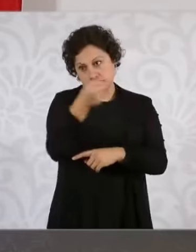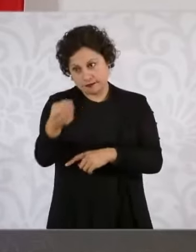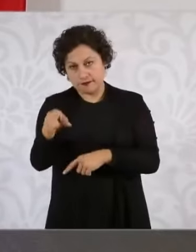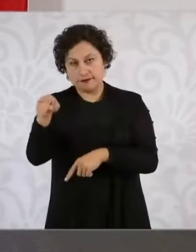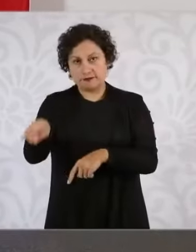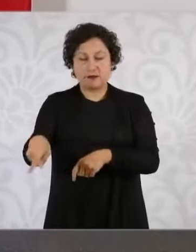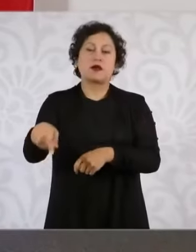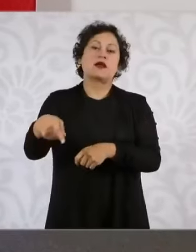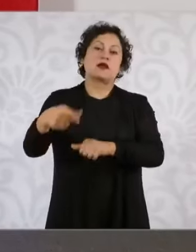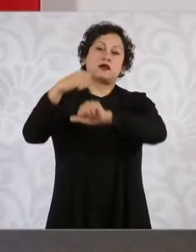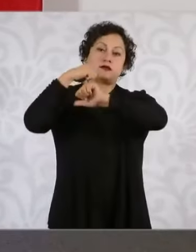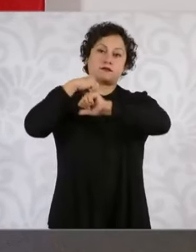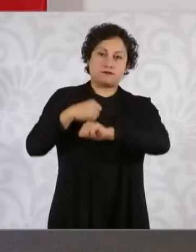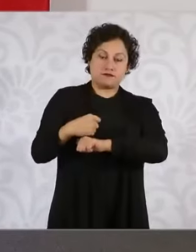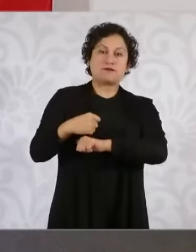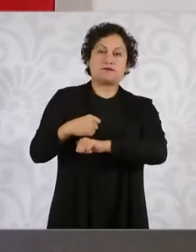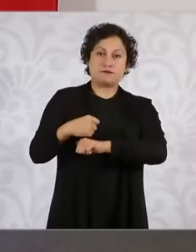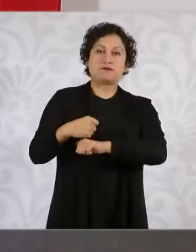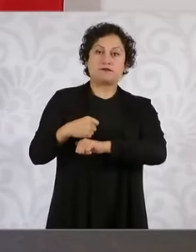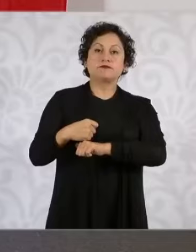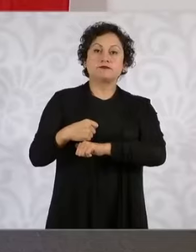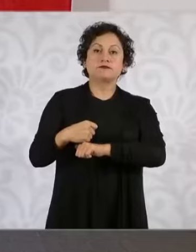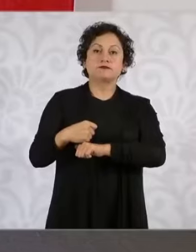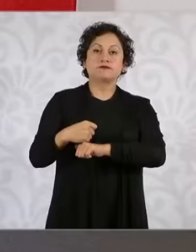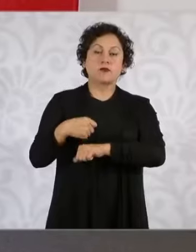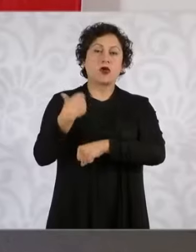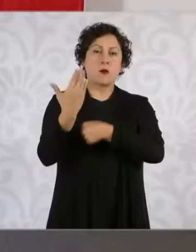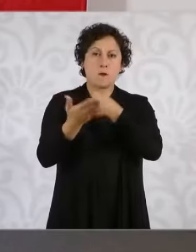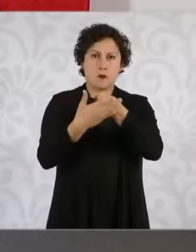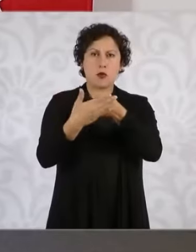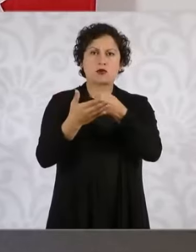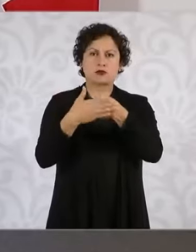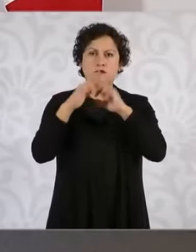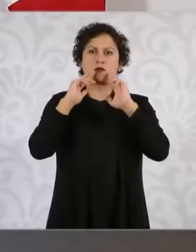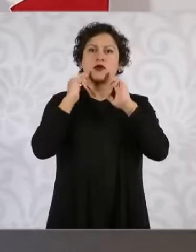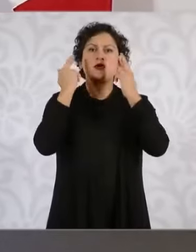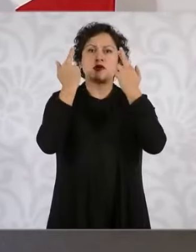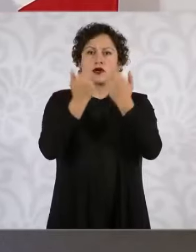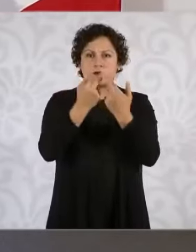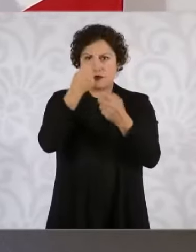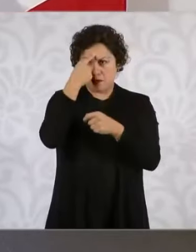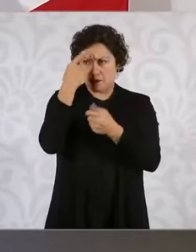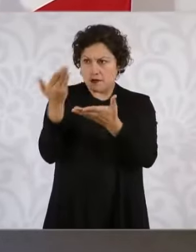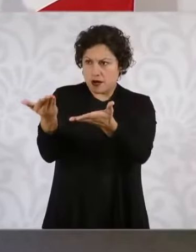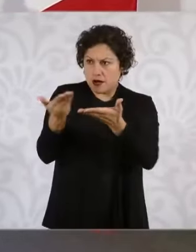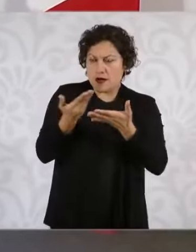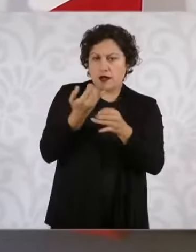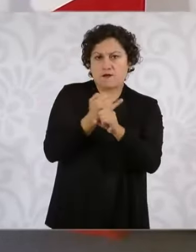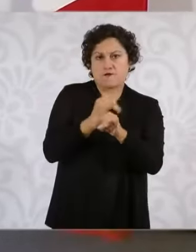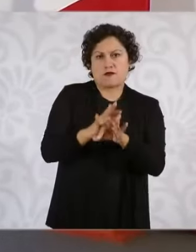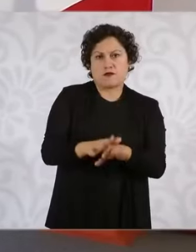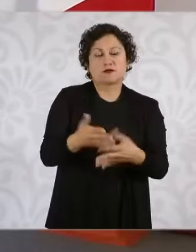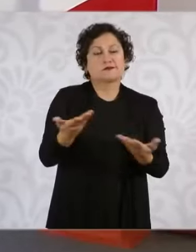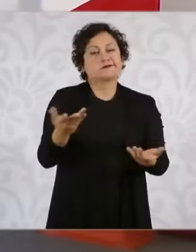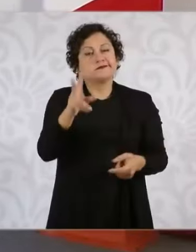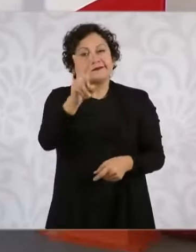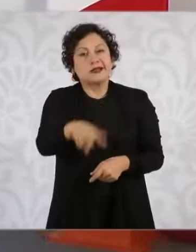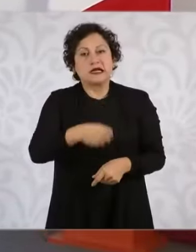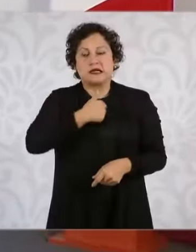Y tenemos una reunión pronto para ver este tema. O los conflictos agrarios, lamentablemente,